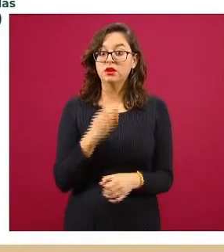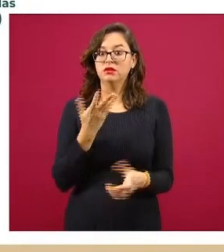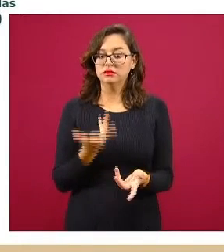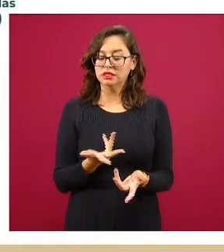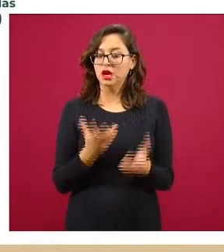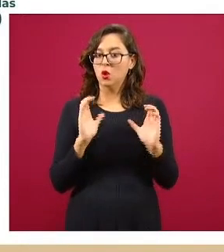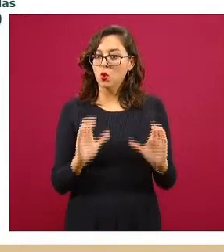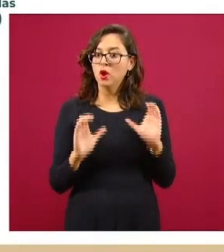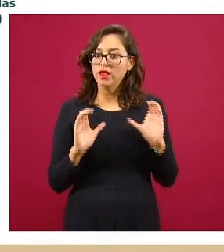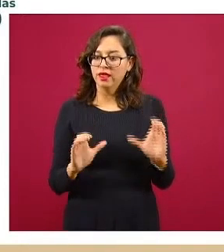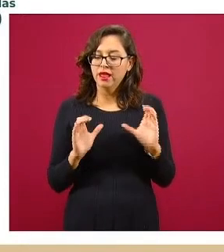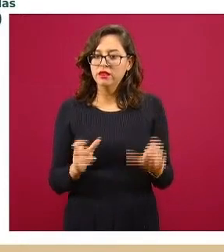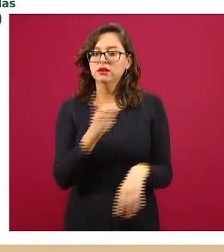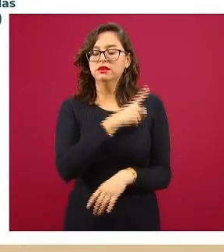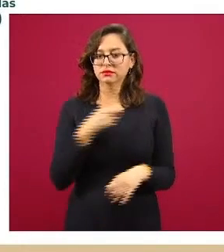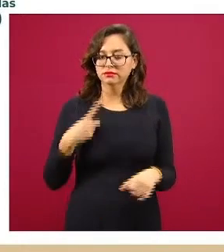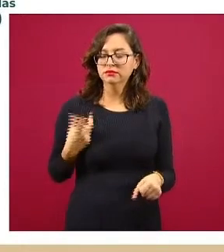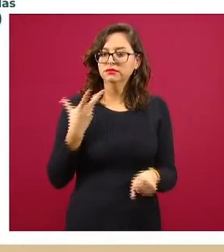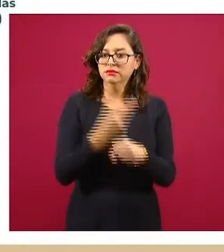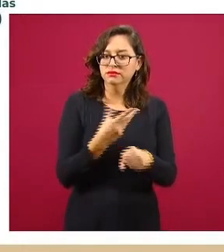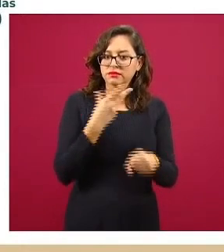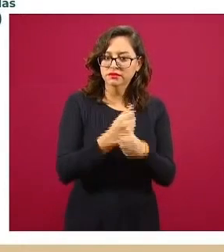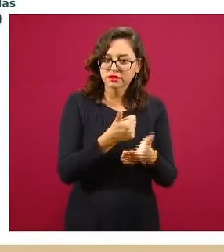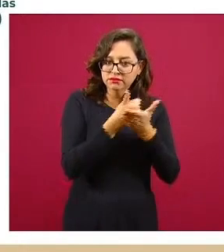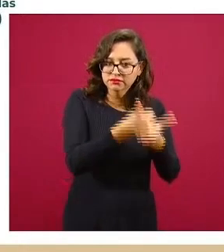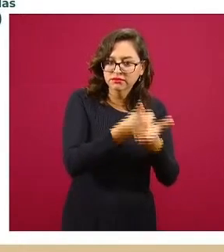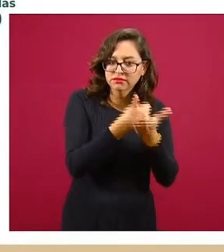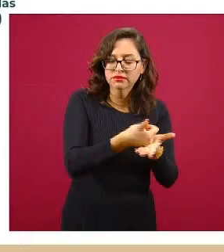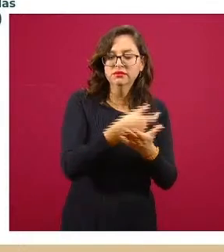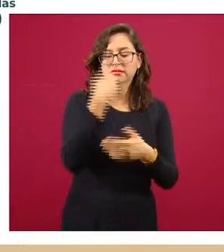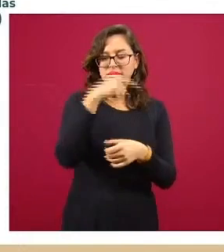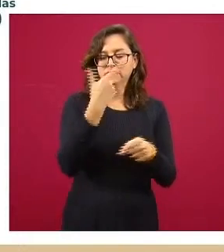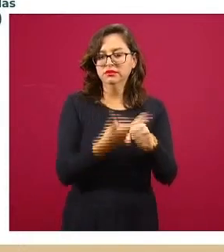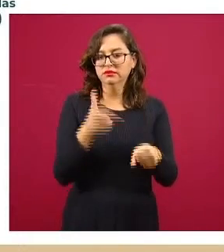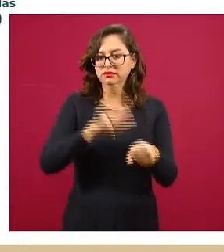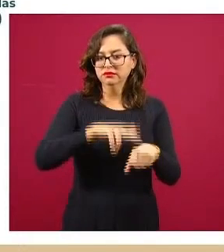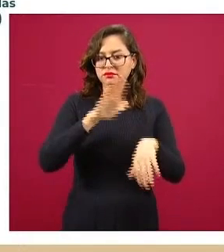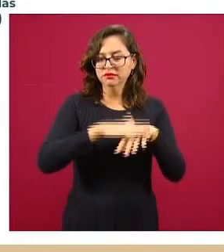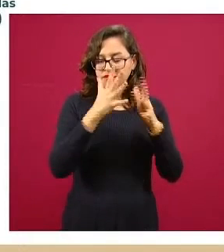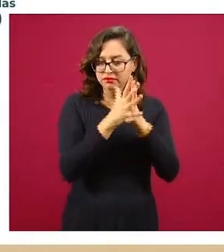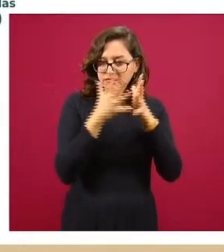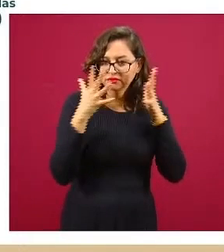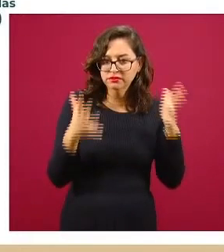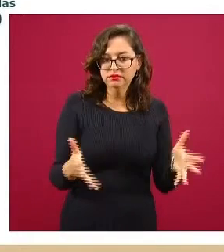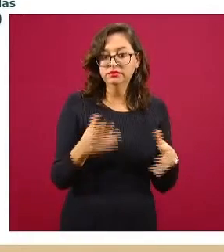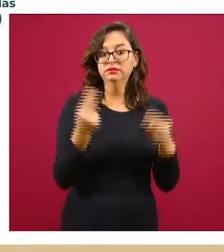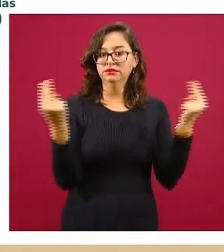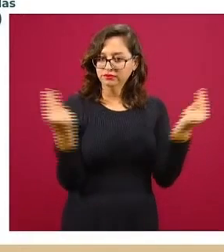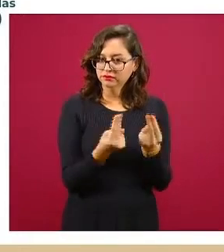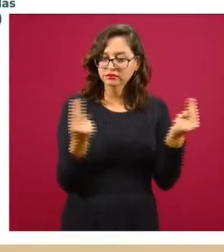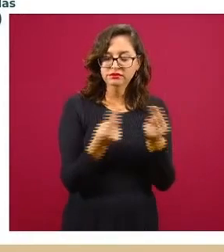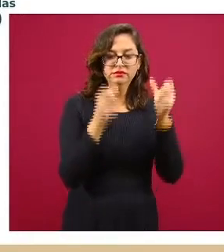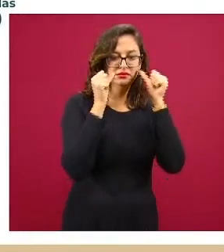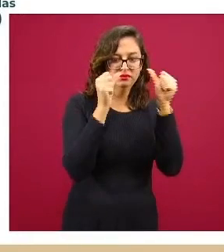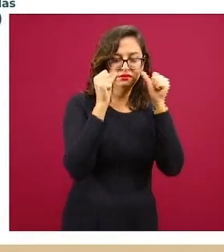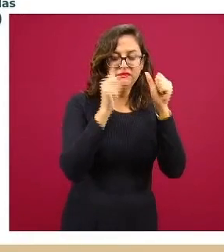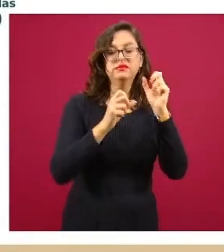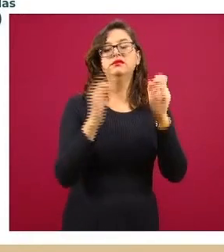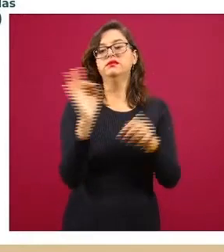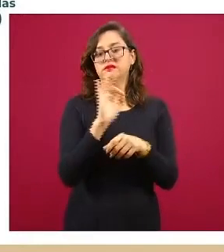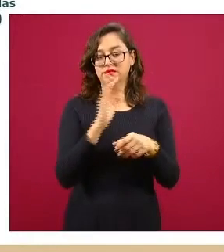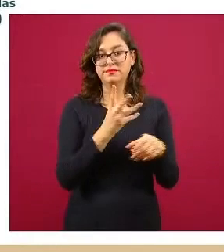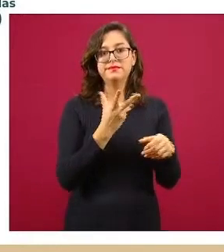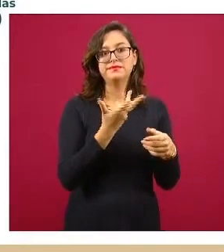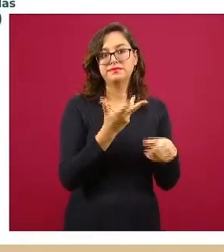este margen de precaución y hemos estado ya trabajando cercanamente con el estado de Nuevo León para ver las necesidades y las necesidades de ir